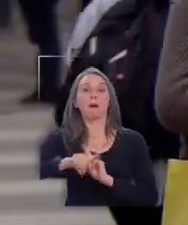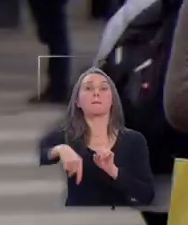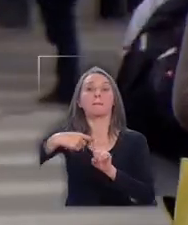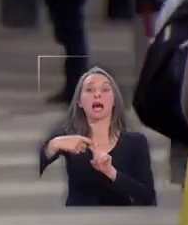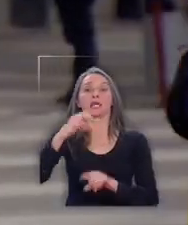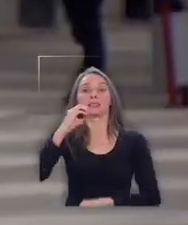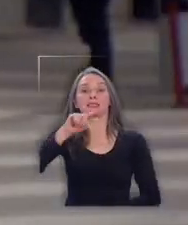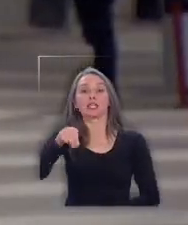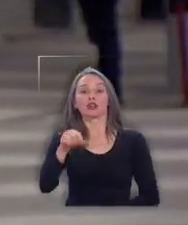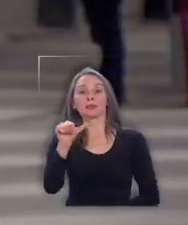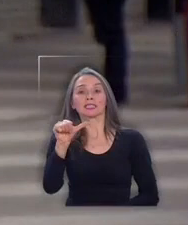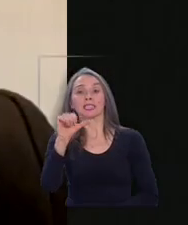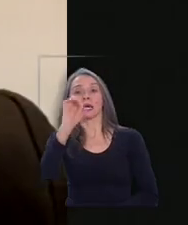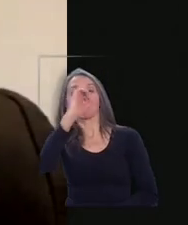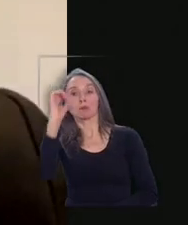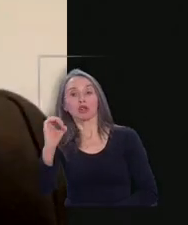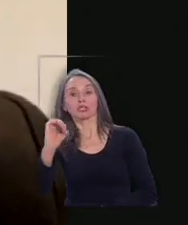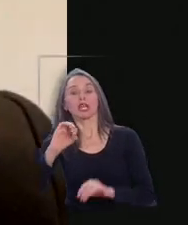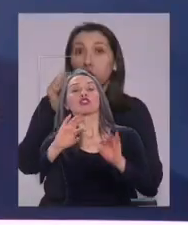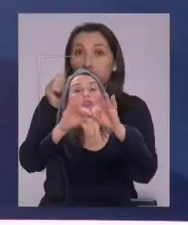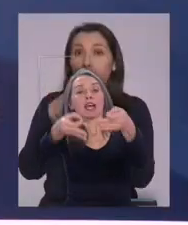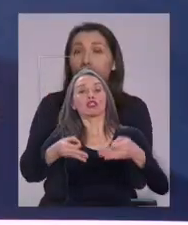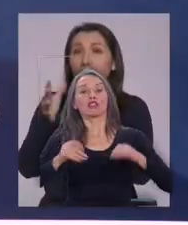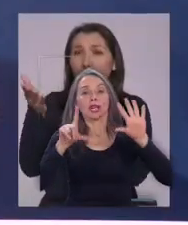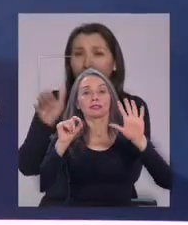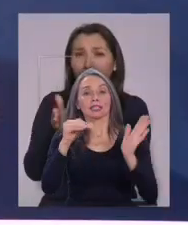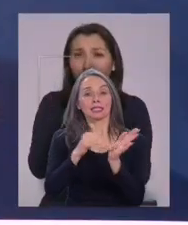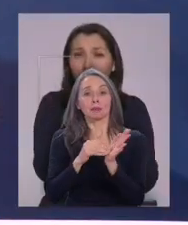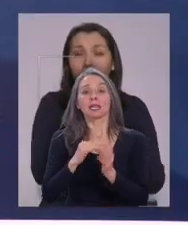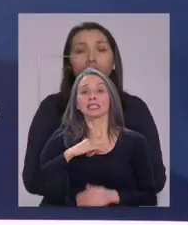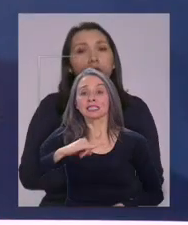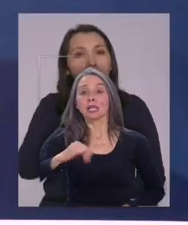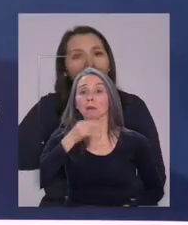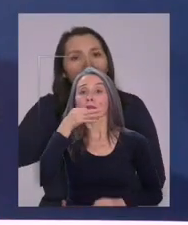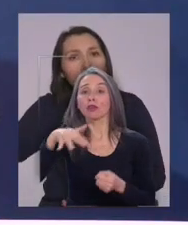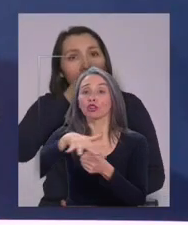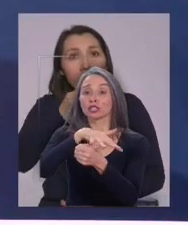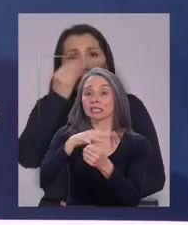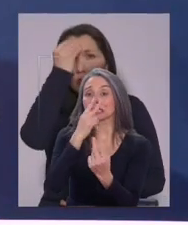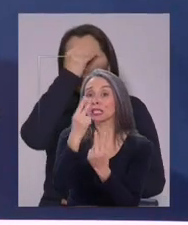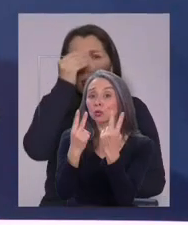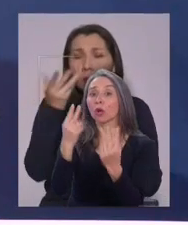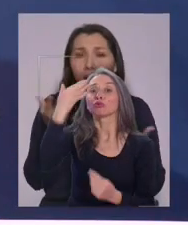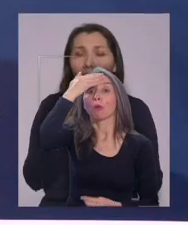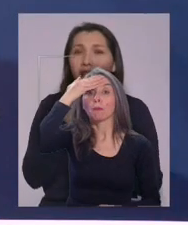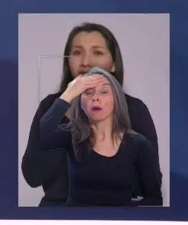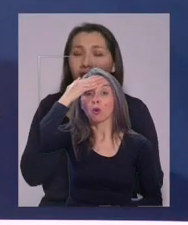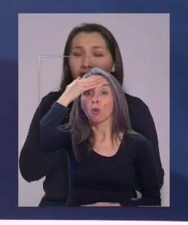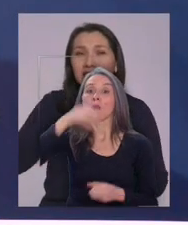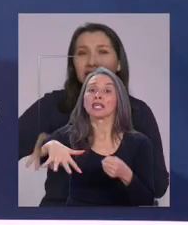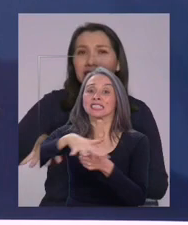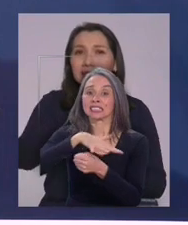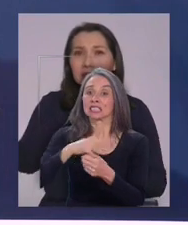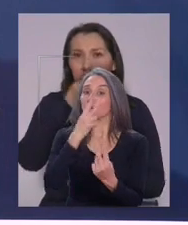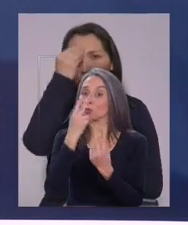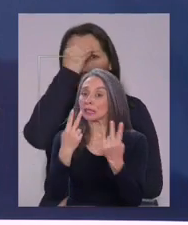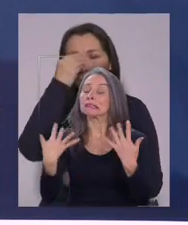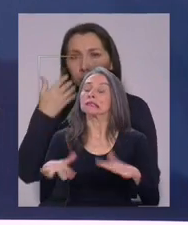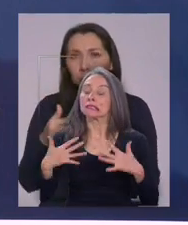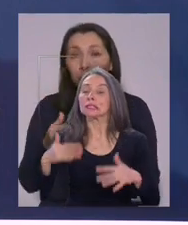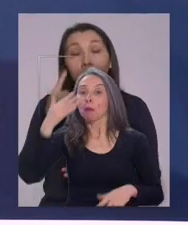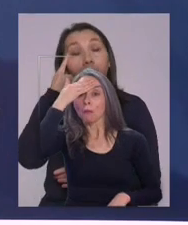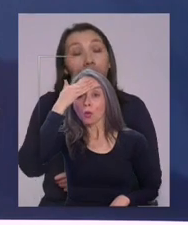el 0,6% de la 70.000. Hemos dicho siempre que la situación es preocupante y que estamos viviendo una situación preocupante.